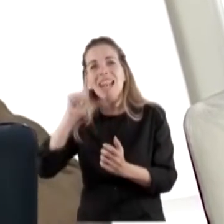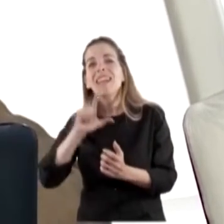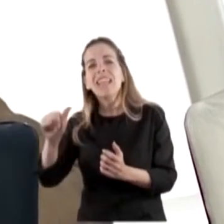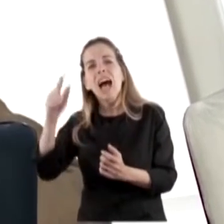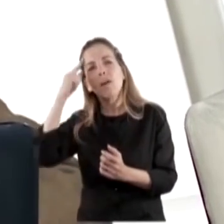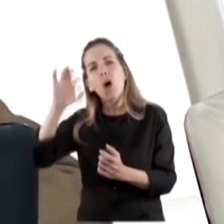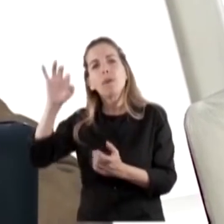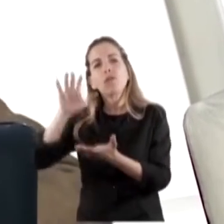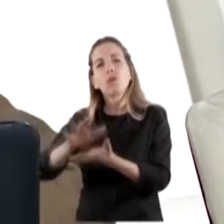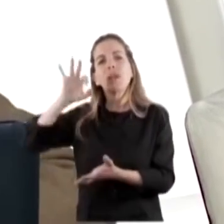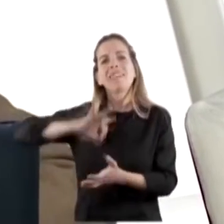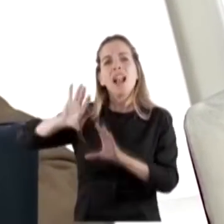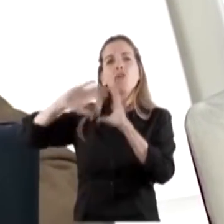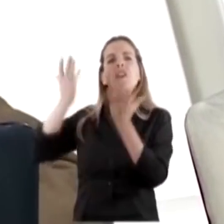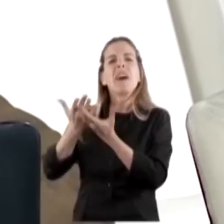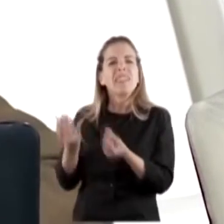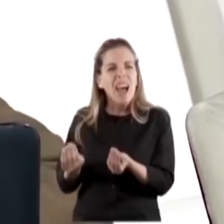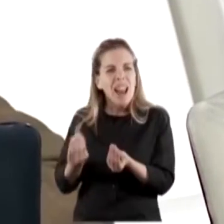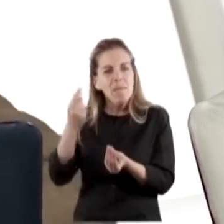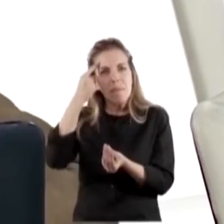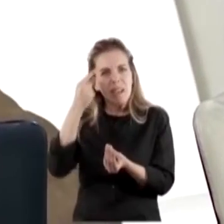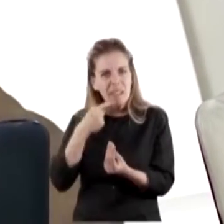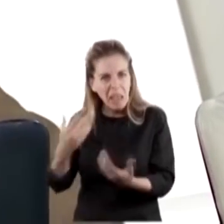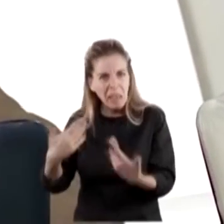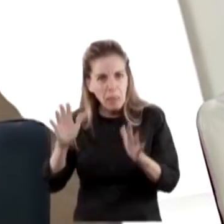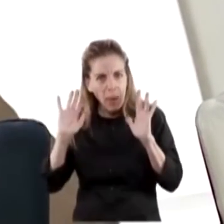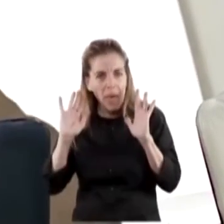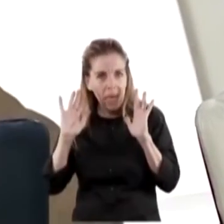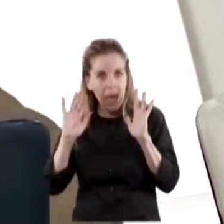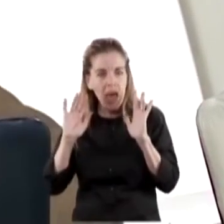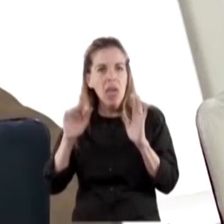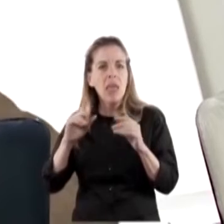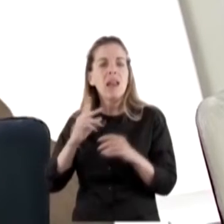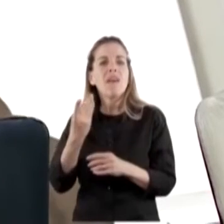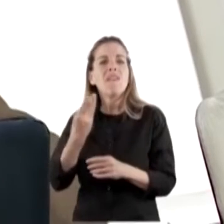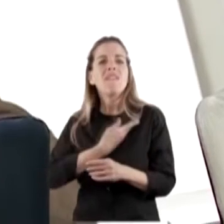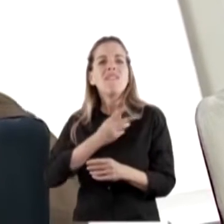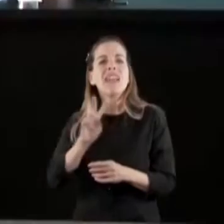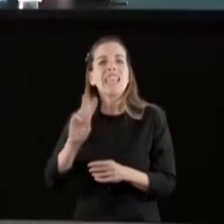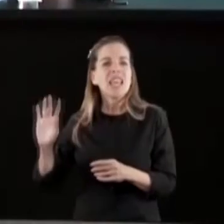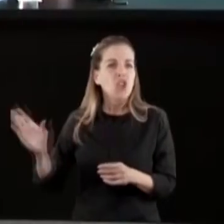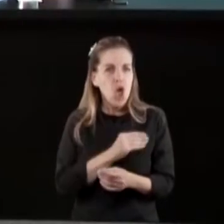y si piensa que es posible implementar esta medida que propone un sector del frente de todos. Gracias.